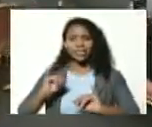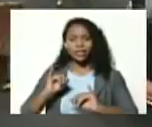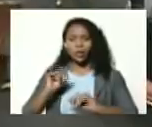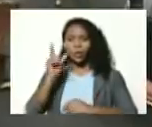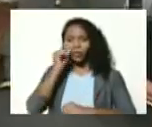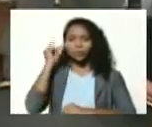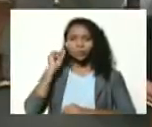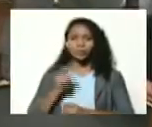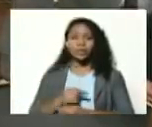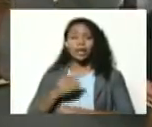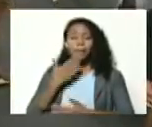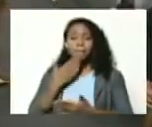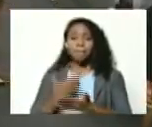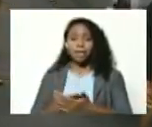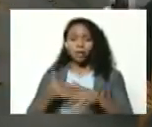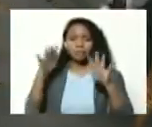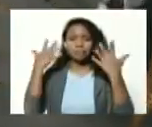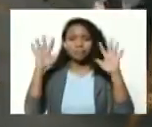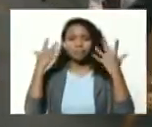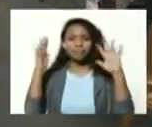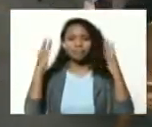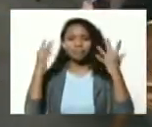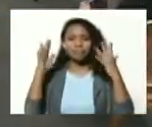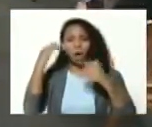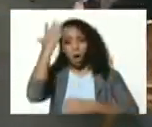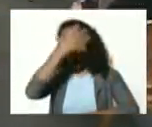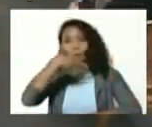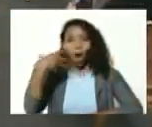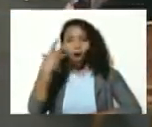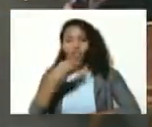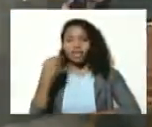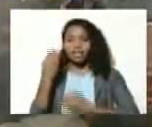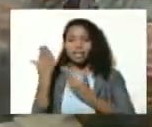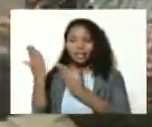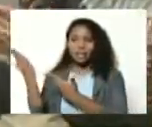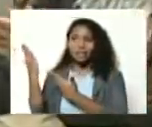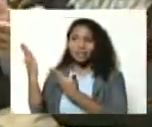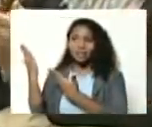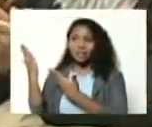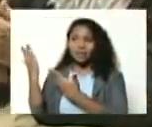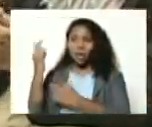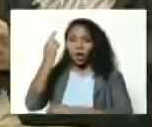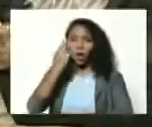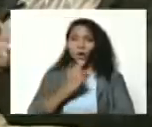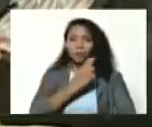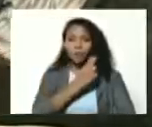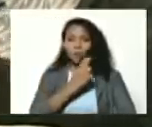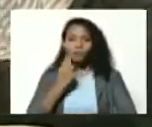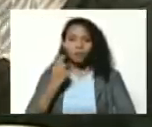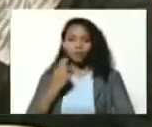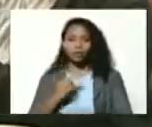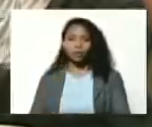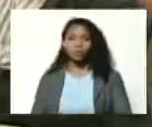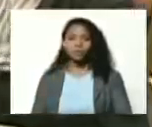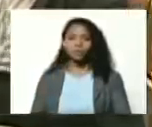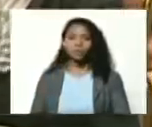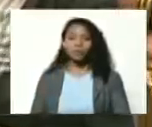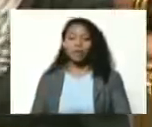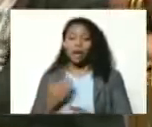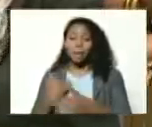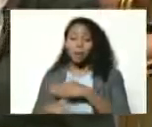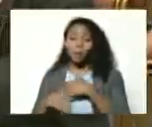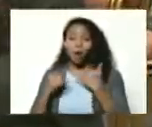felicito y les pido un aplauso a esta muchachada a esta juventud comprometida vamos